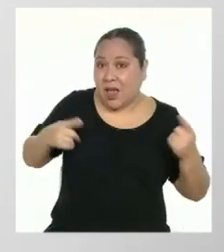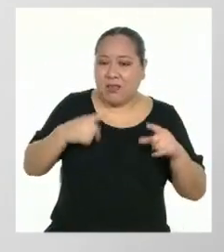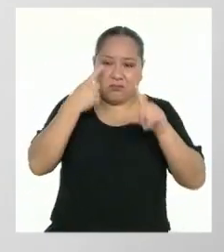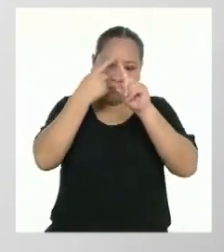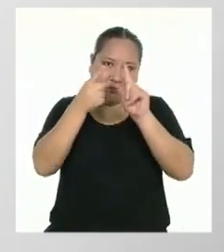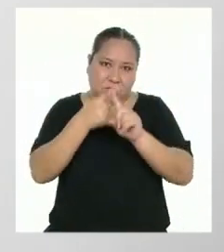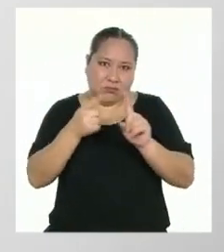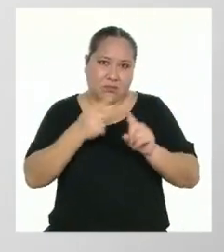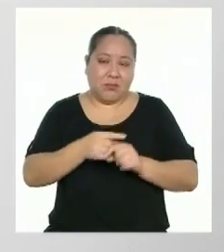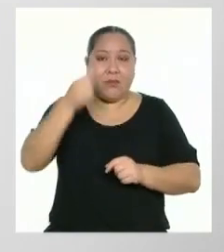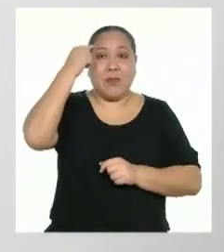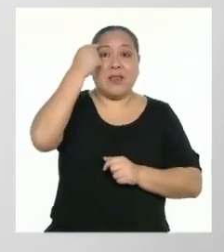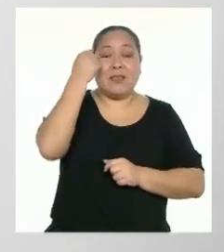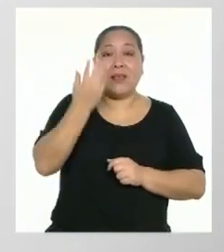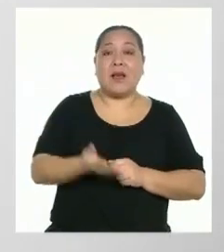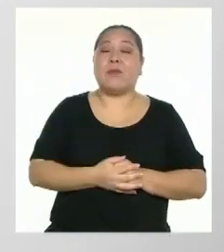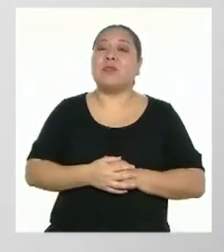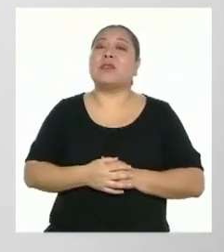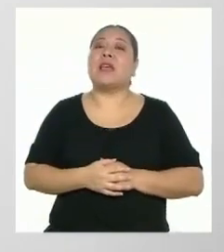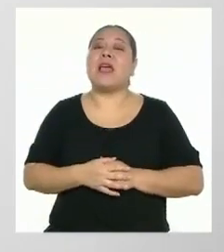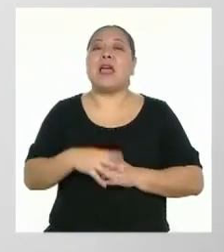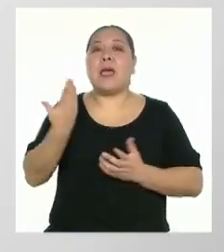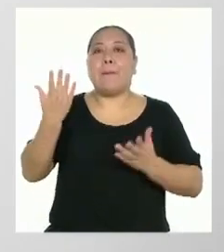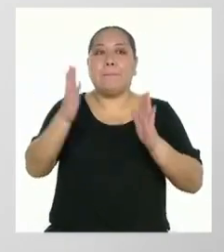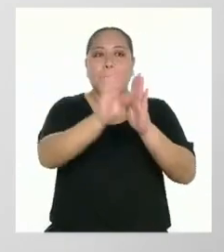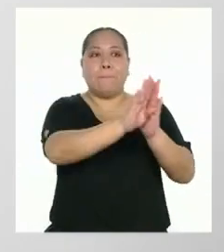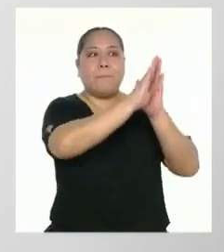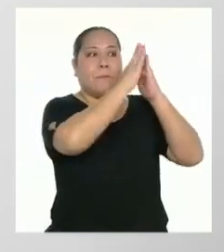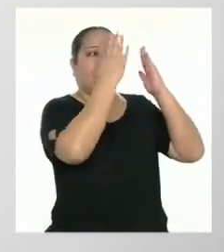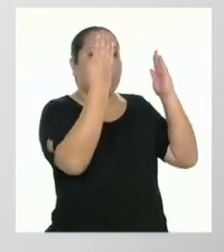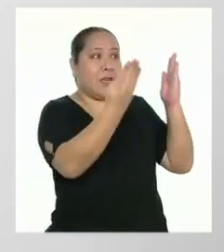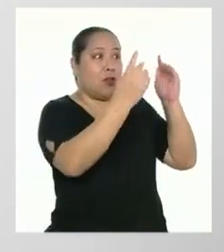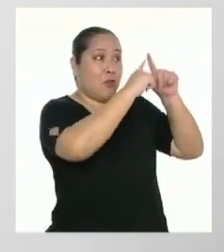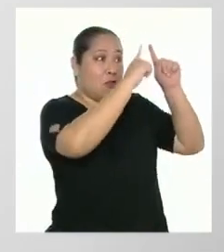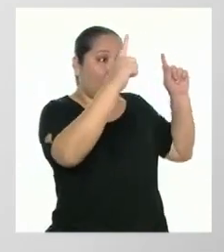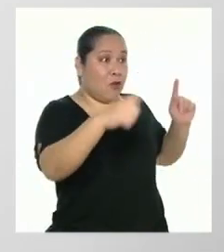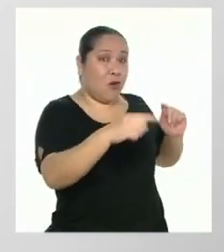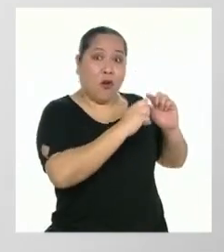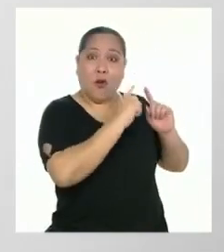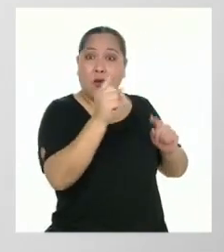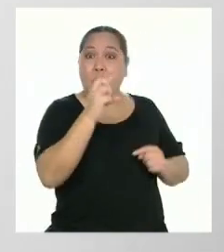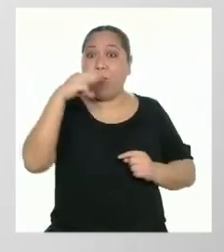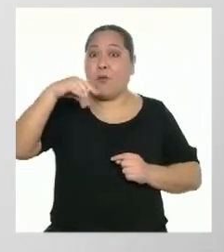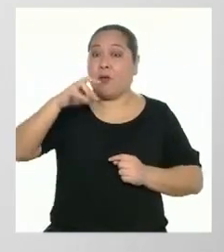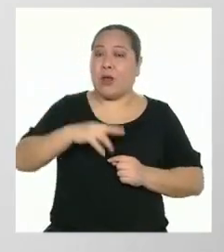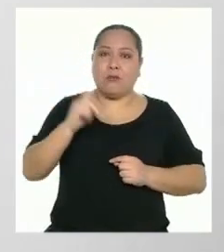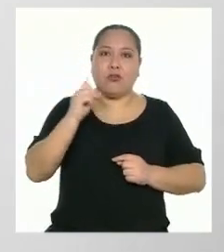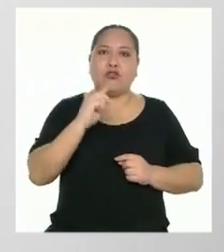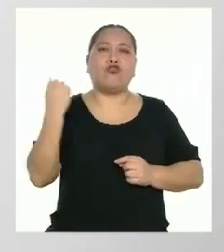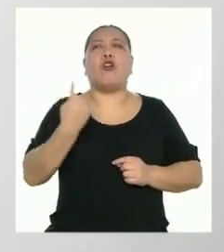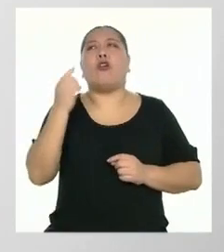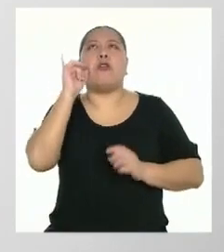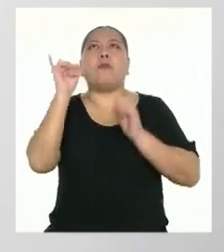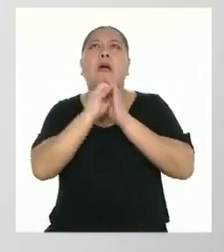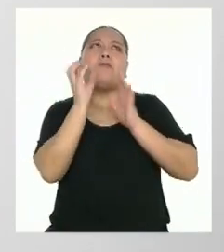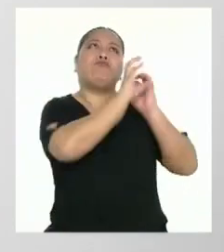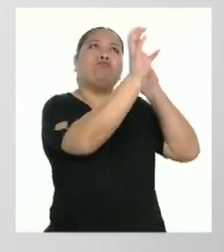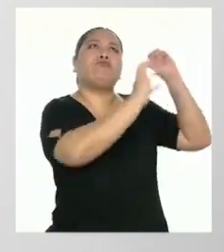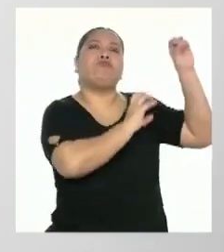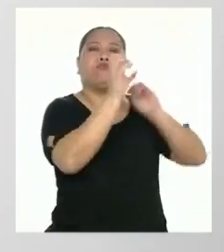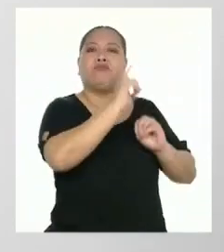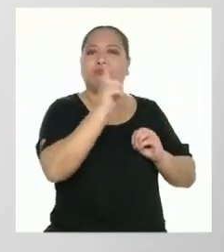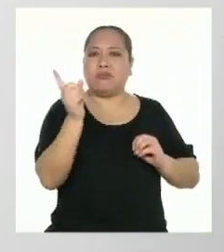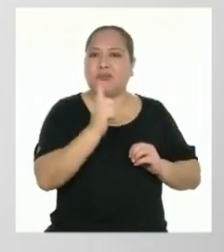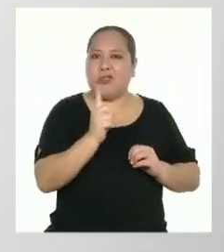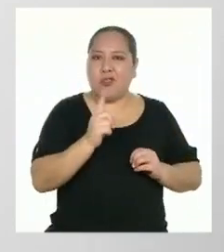Tengamos presente que el periódico mural no es un simple collage de elementos, sino que debe responder a un